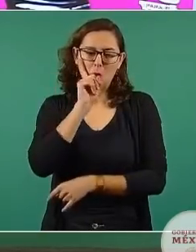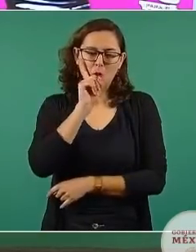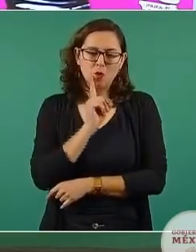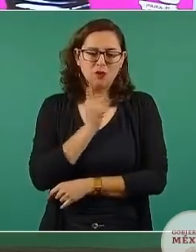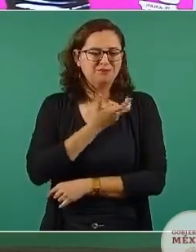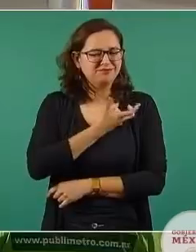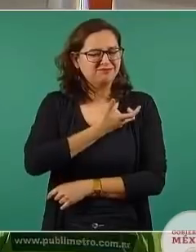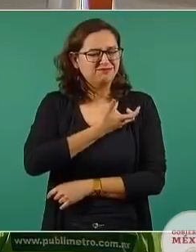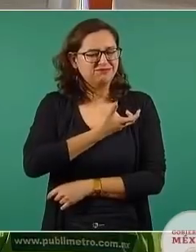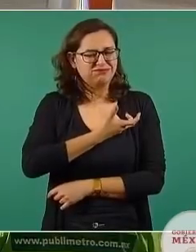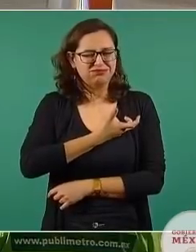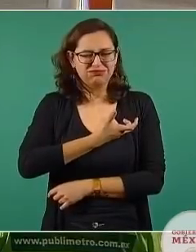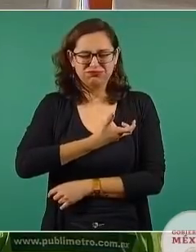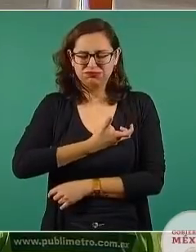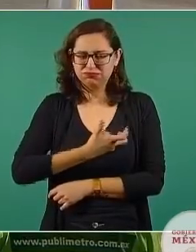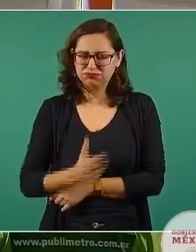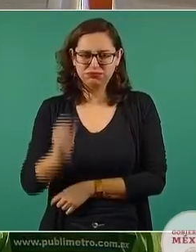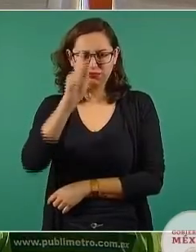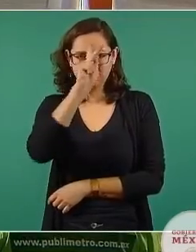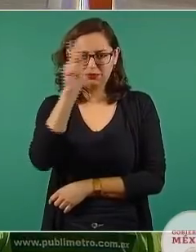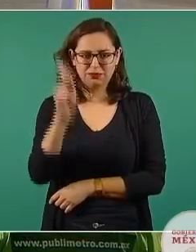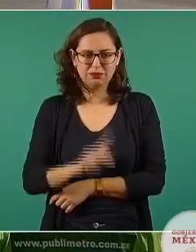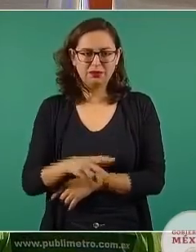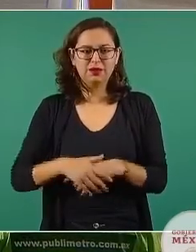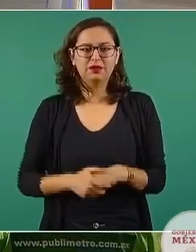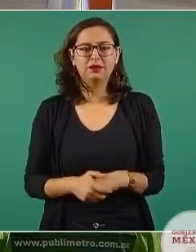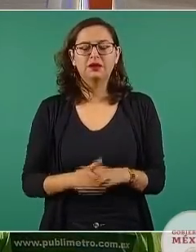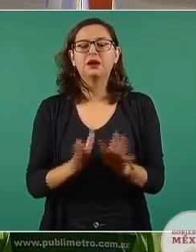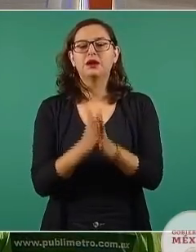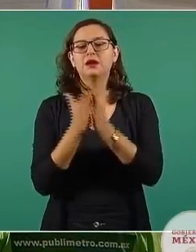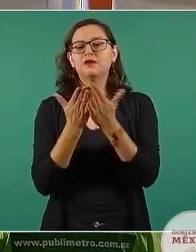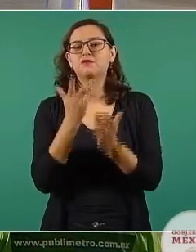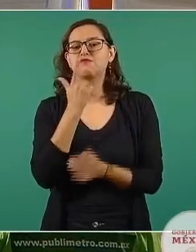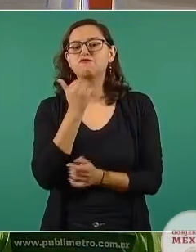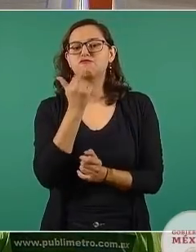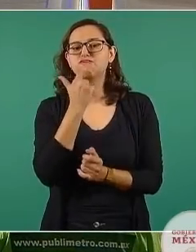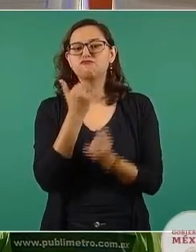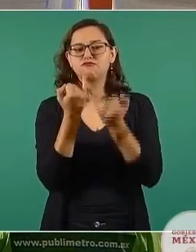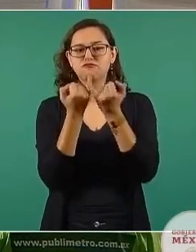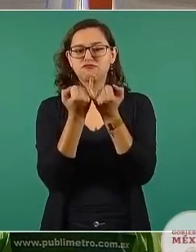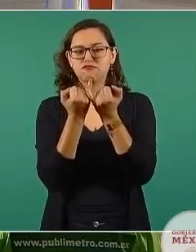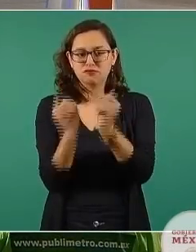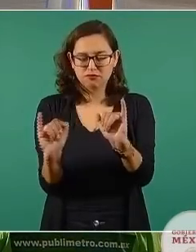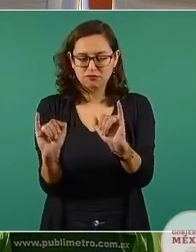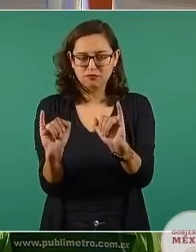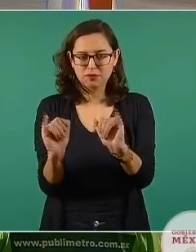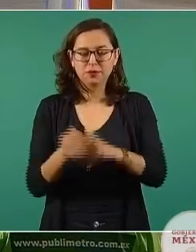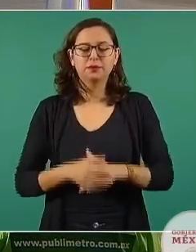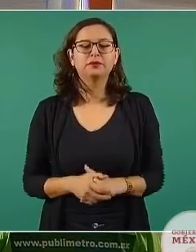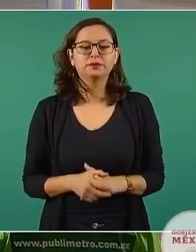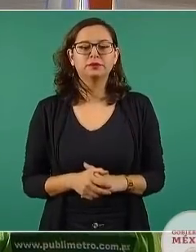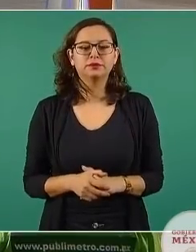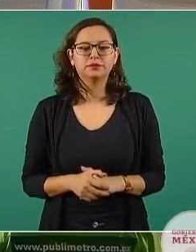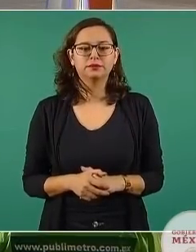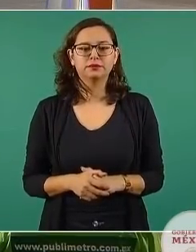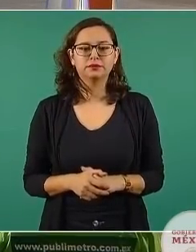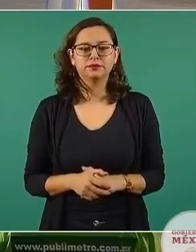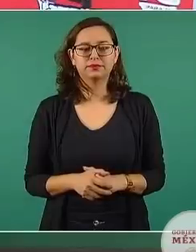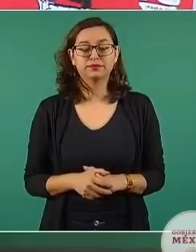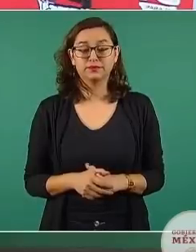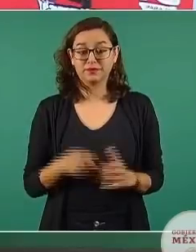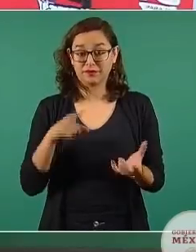de la periferia de nuestro país. El libro rojo de la independencia de Riva Palacio y Paino,